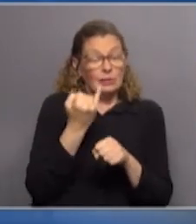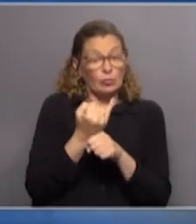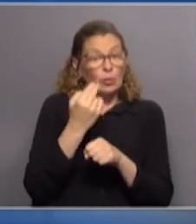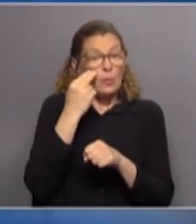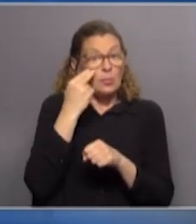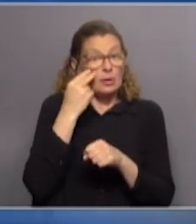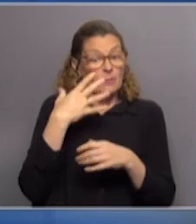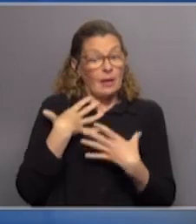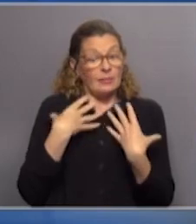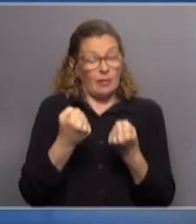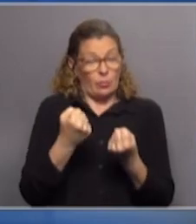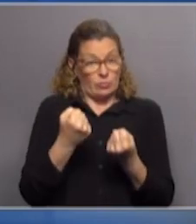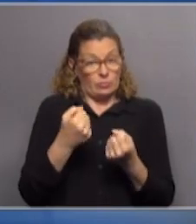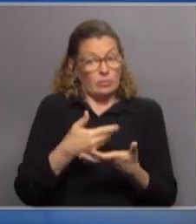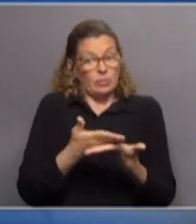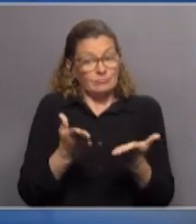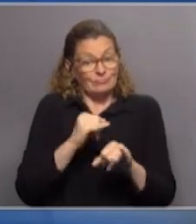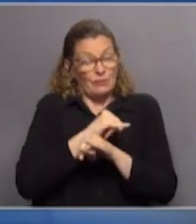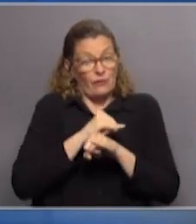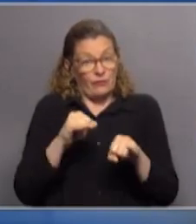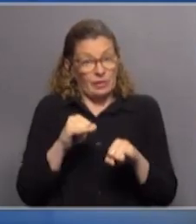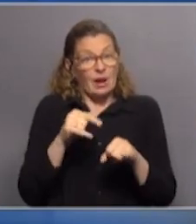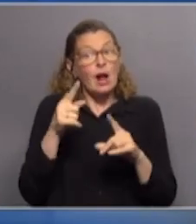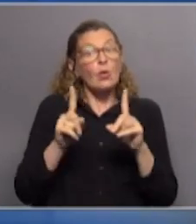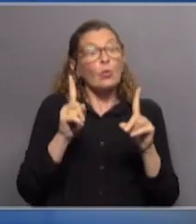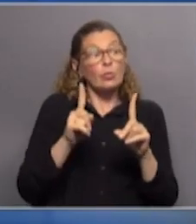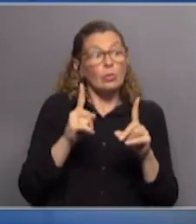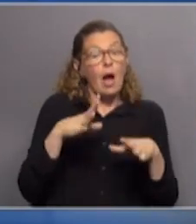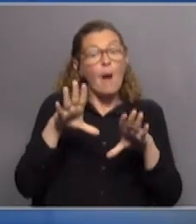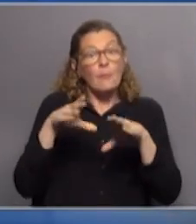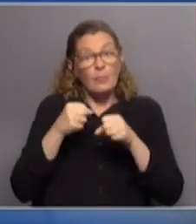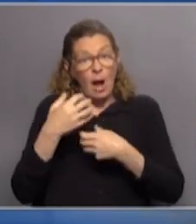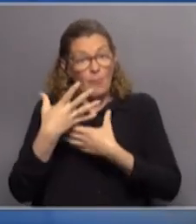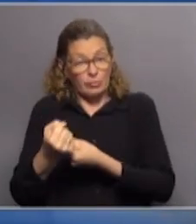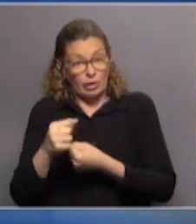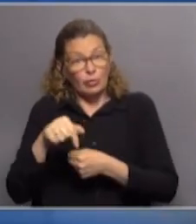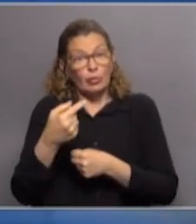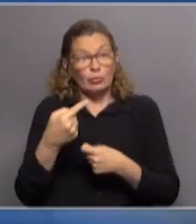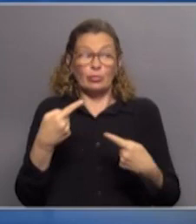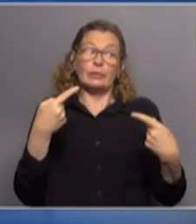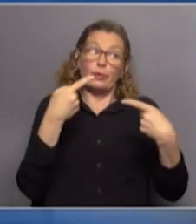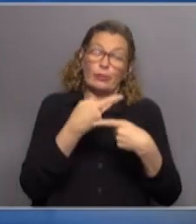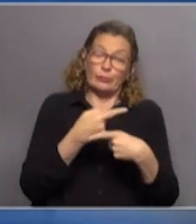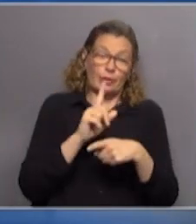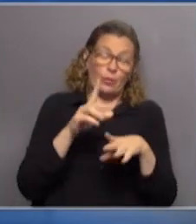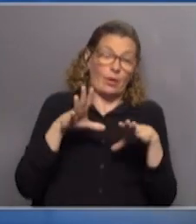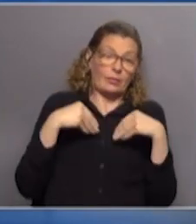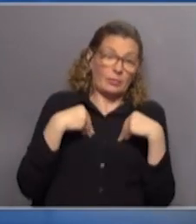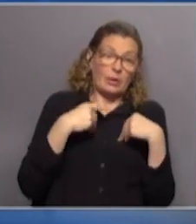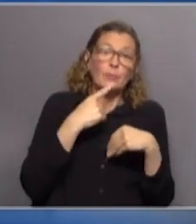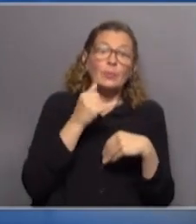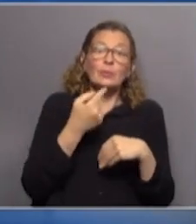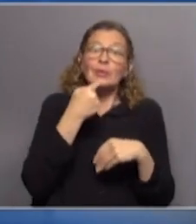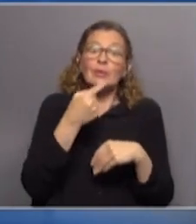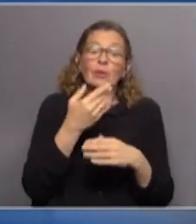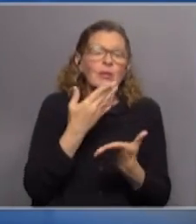de sus prestaciones de salud. Luego de esto, como se sabe, diferentes voces se manifestaron a favor de la intervención, pero también la subo en contra, afirmando, por ejemplo,